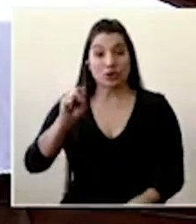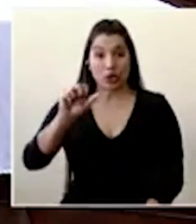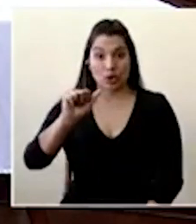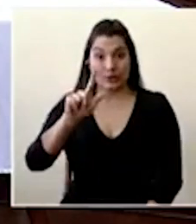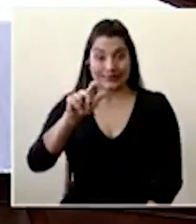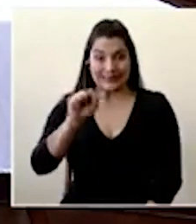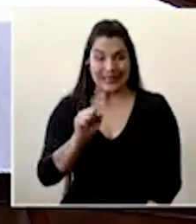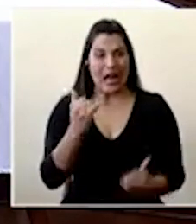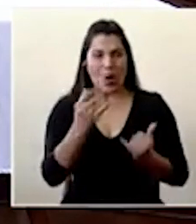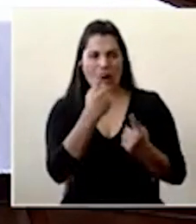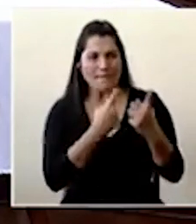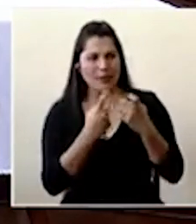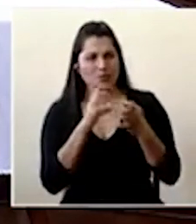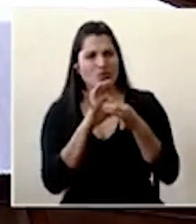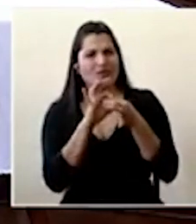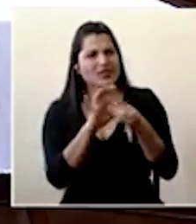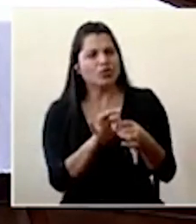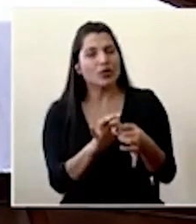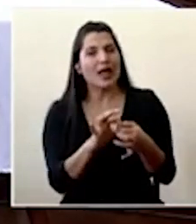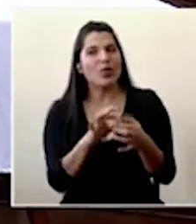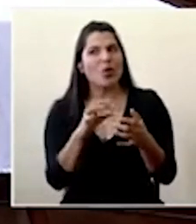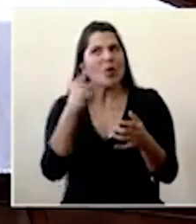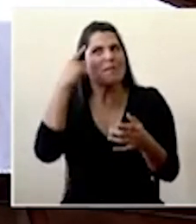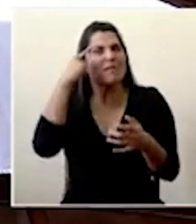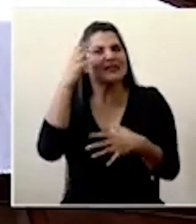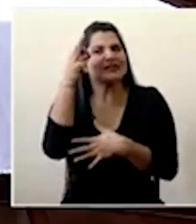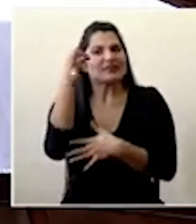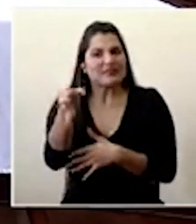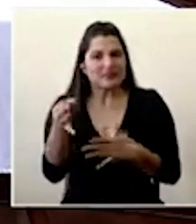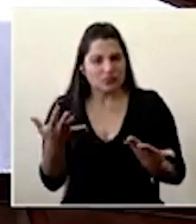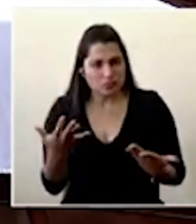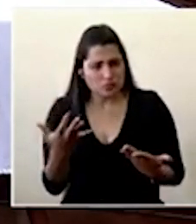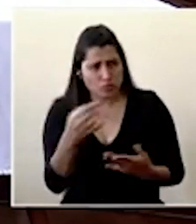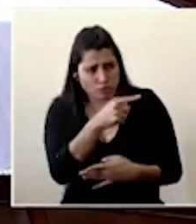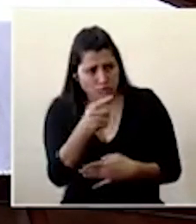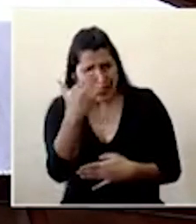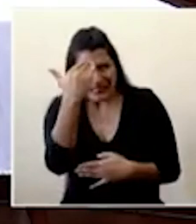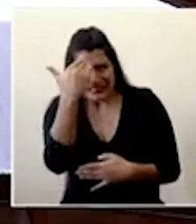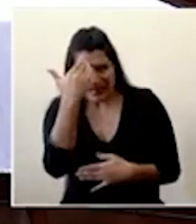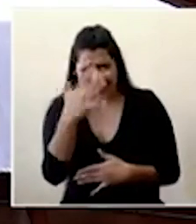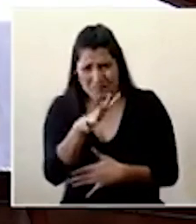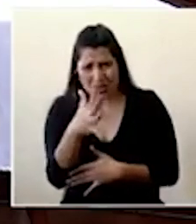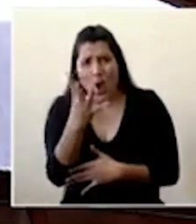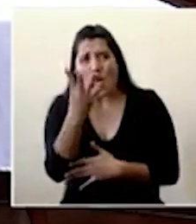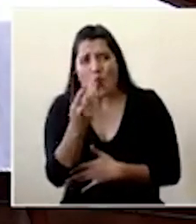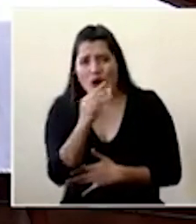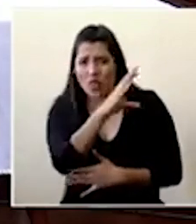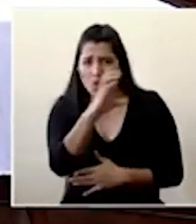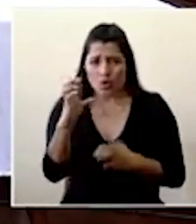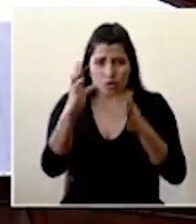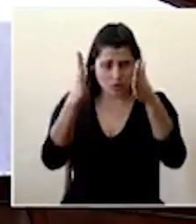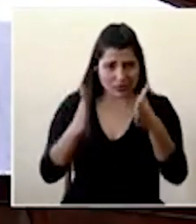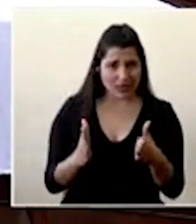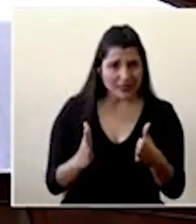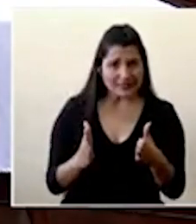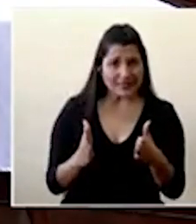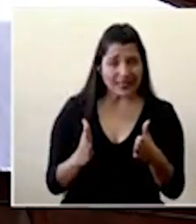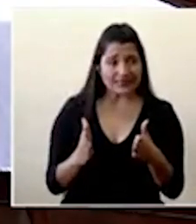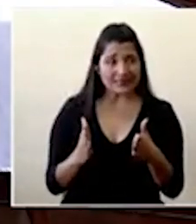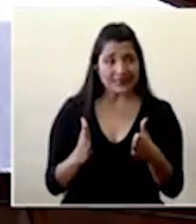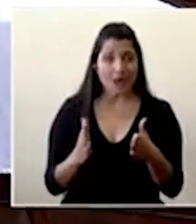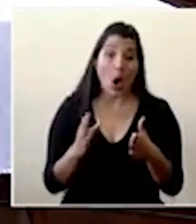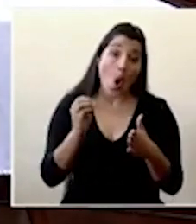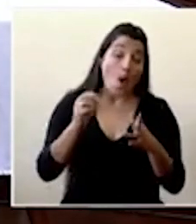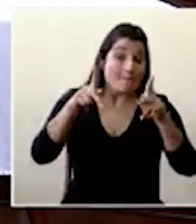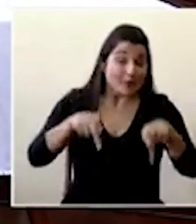varias consultas sobre las proyecciones si proyectamos cuál es la cantidad aproximada de costarricenses o de población en Costa